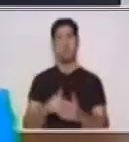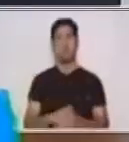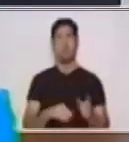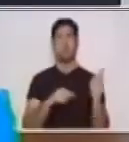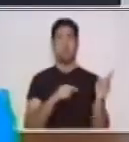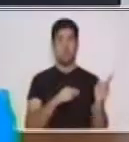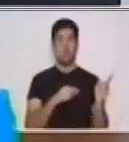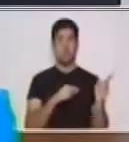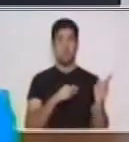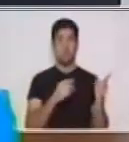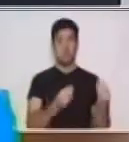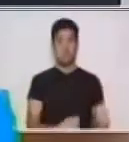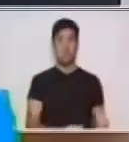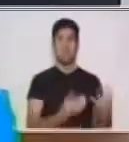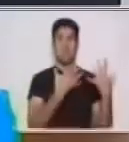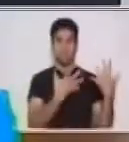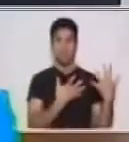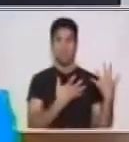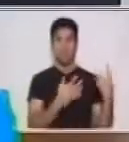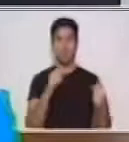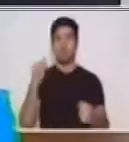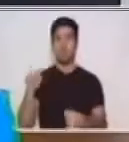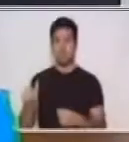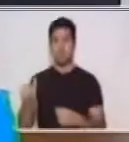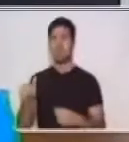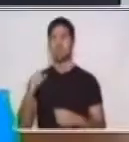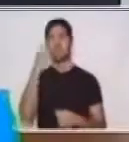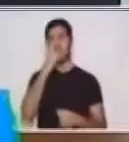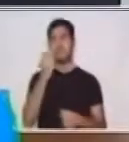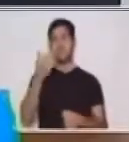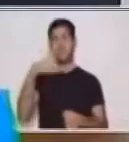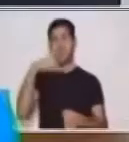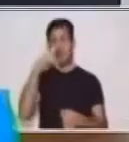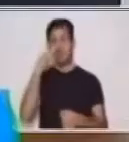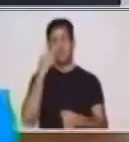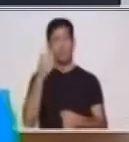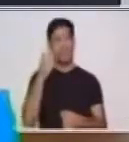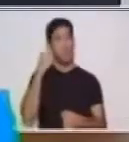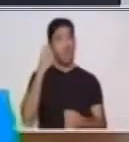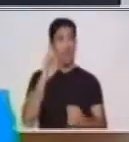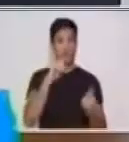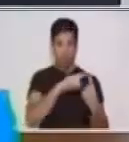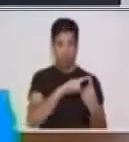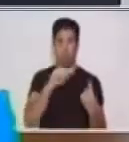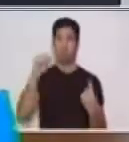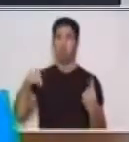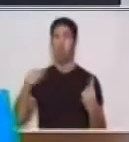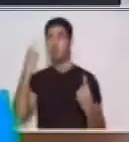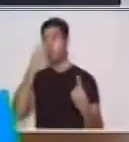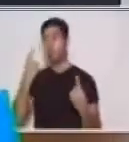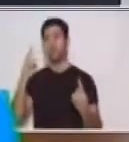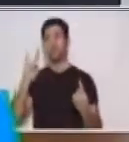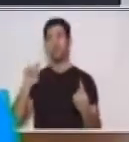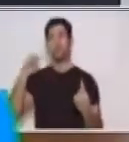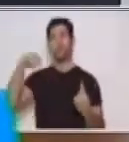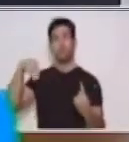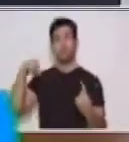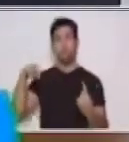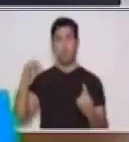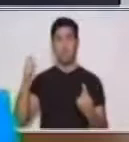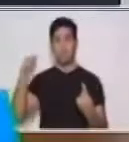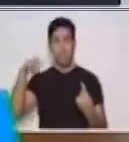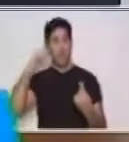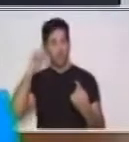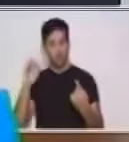Santiago Zacatepeques y Zumpango Zacatepeques. Santiago Zacatepeques es conocido como la cuna de los